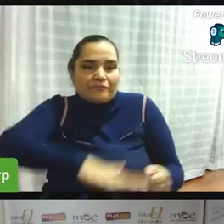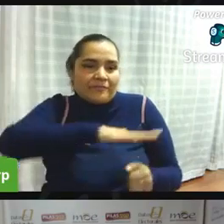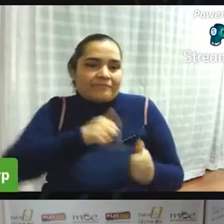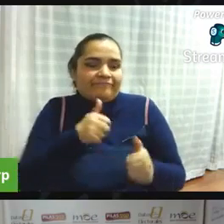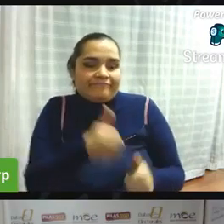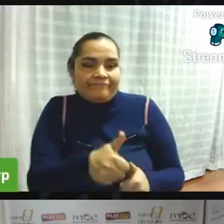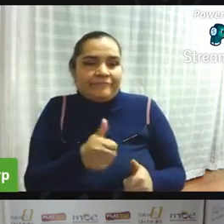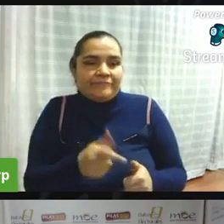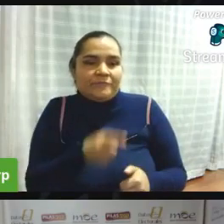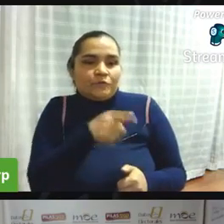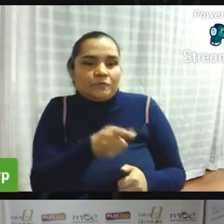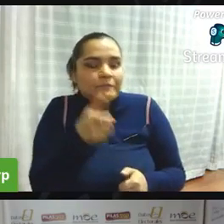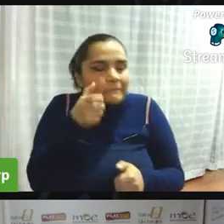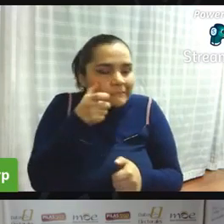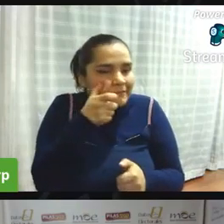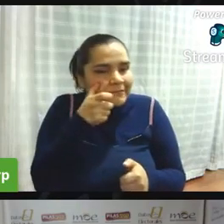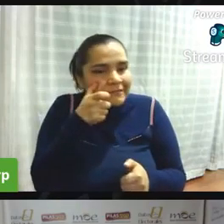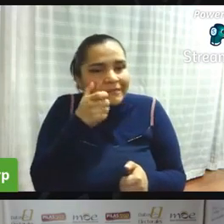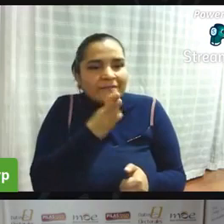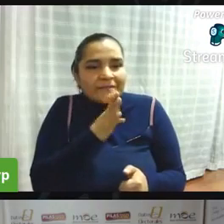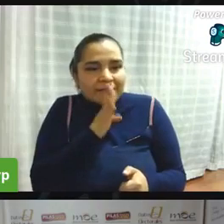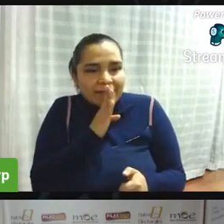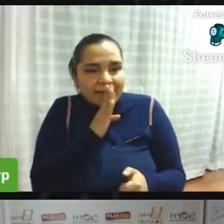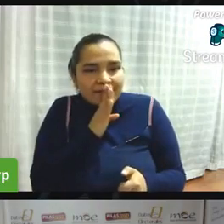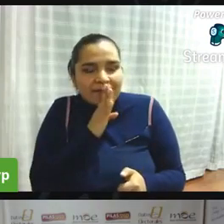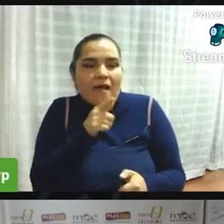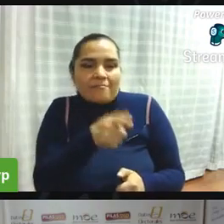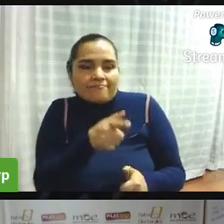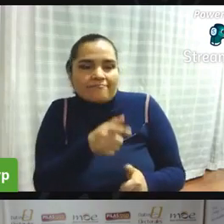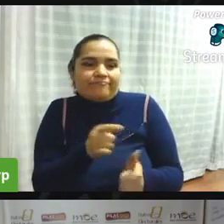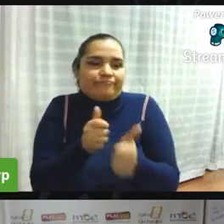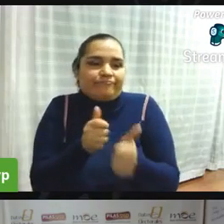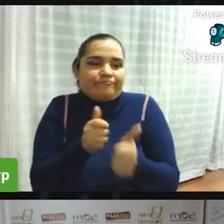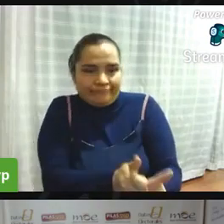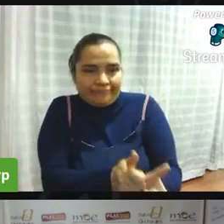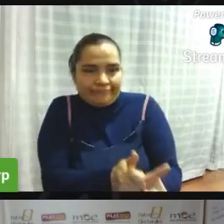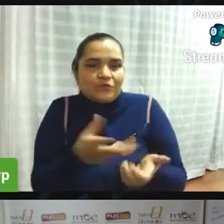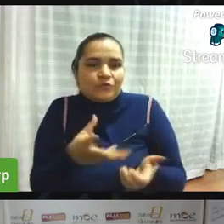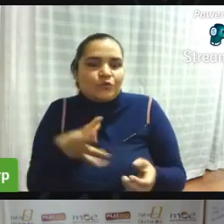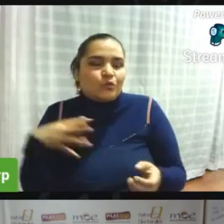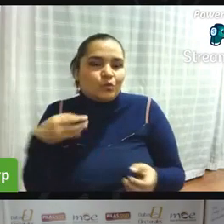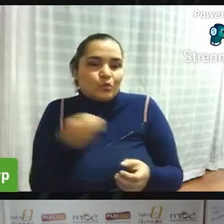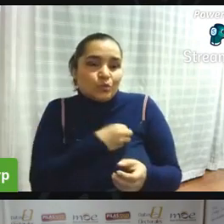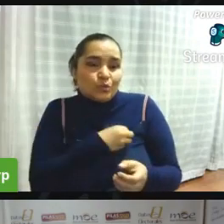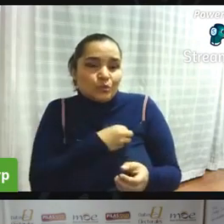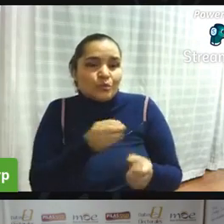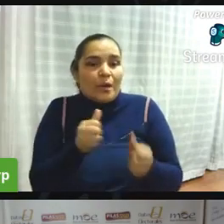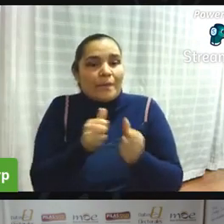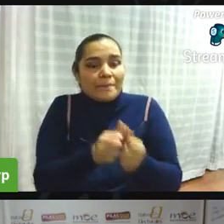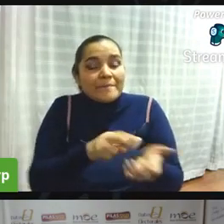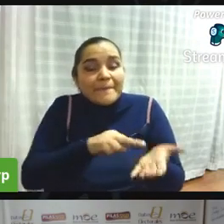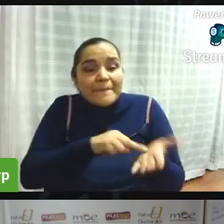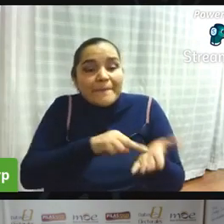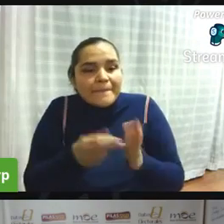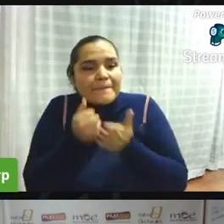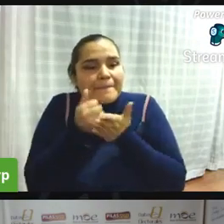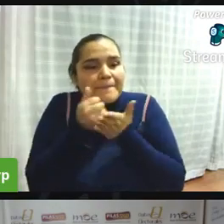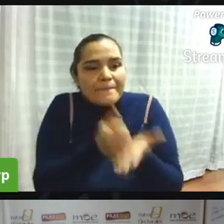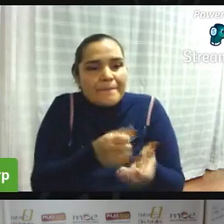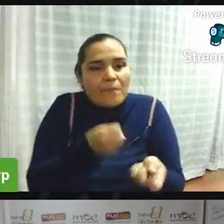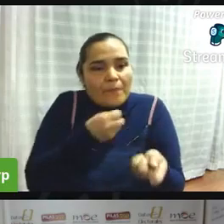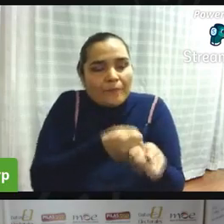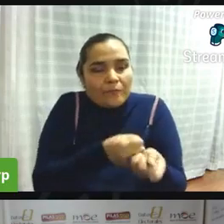vigilancia de este proceso electoral está en sus manos nosotros simplemente somos unas herramientas que debe ayudarles y